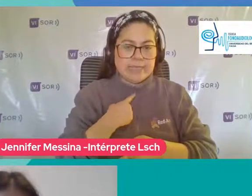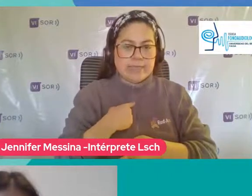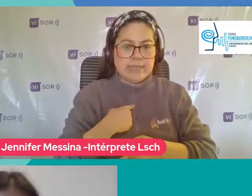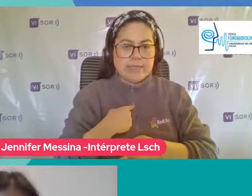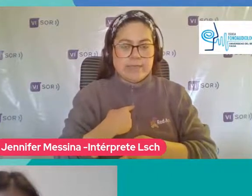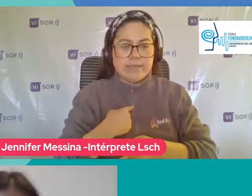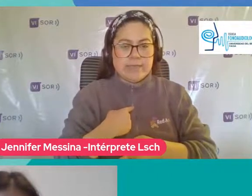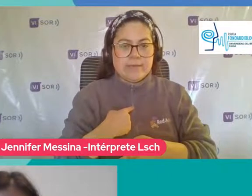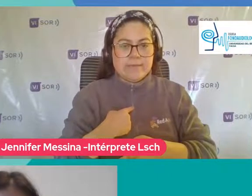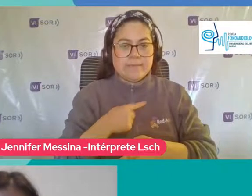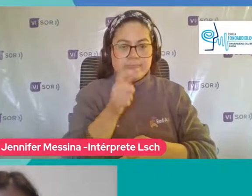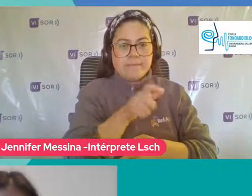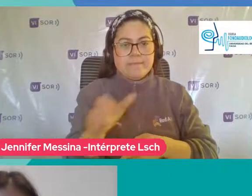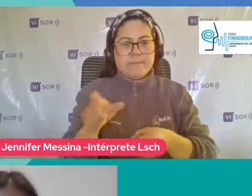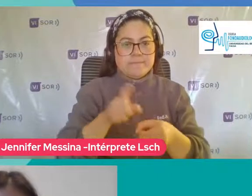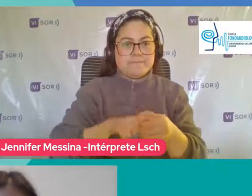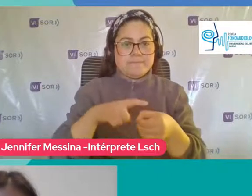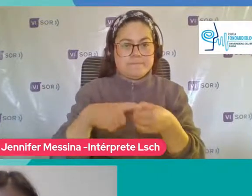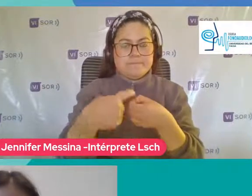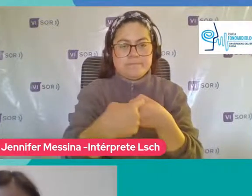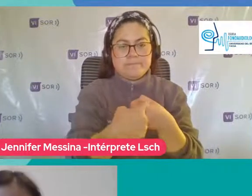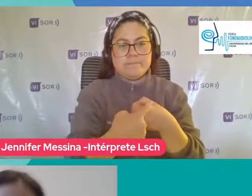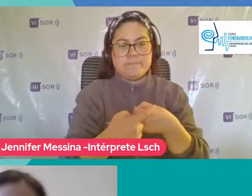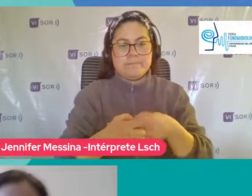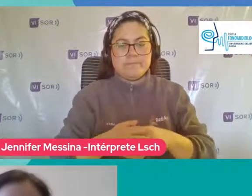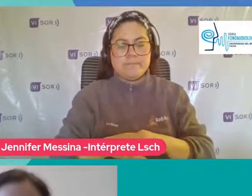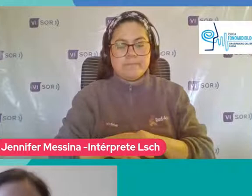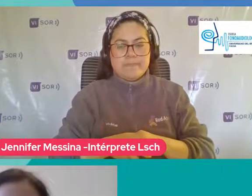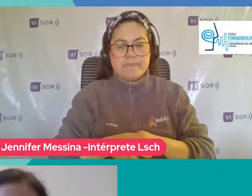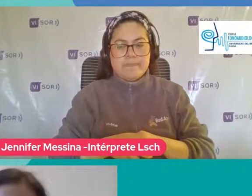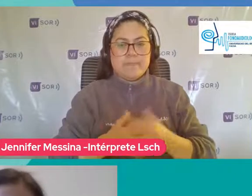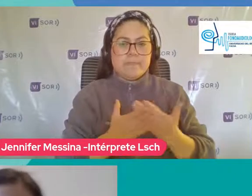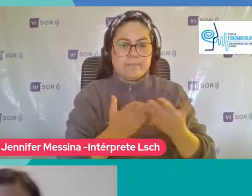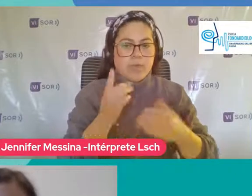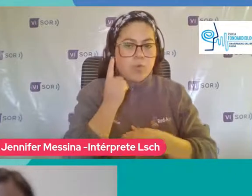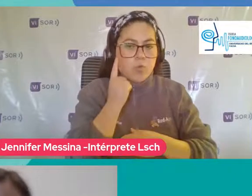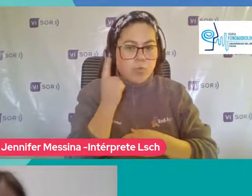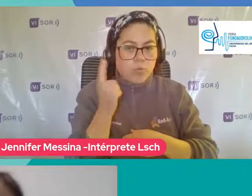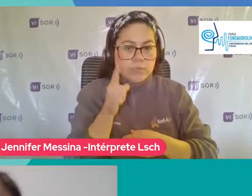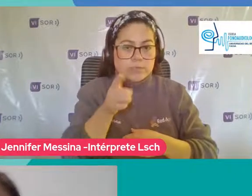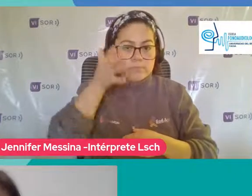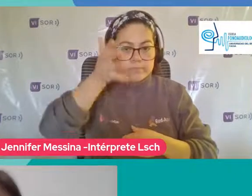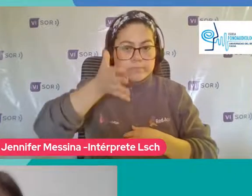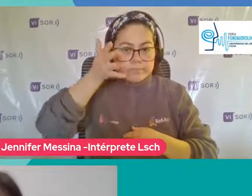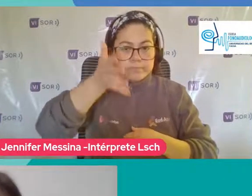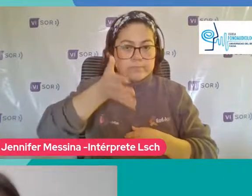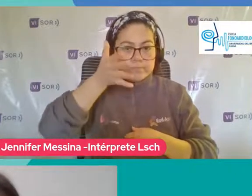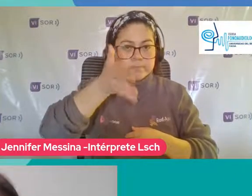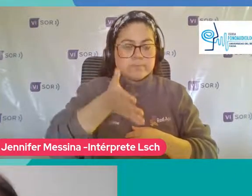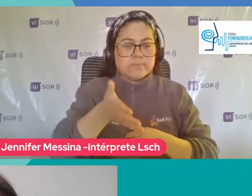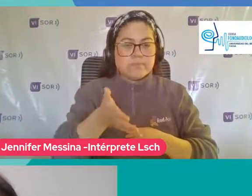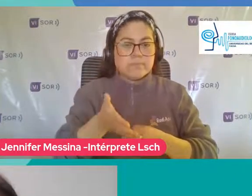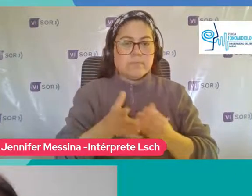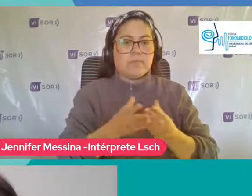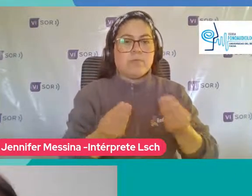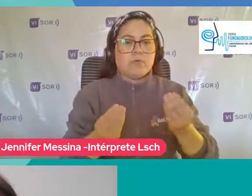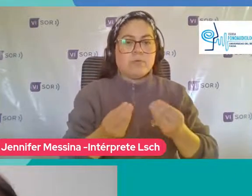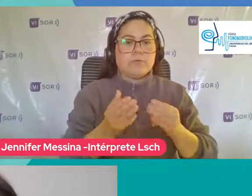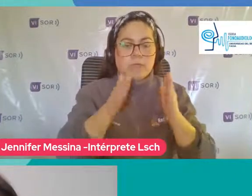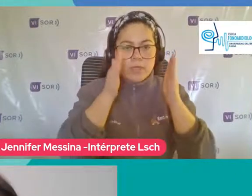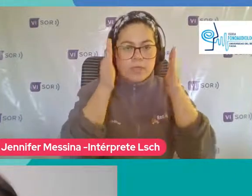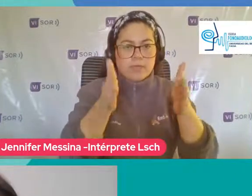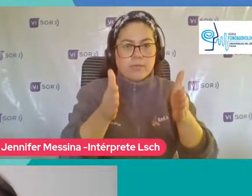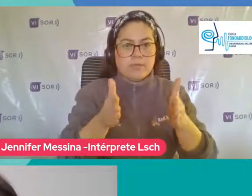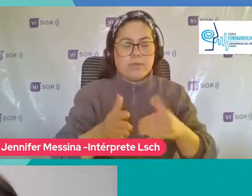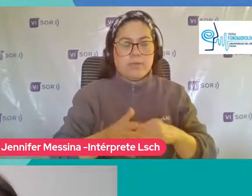De quienes hasta ahora Nos están acompañando Quienes están Están escuchando También tu presentación Con muchísima Muchísima atención Y